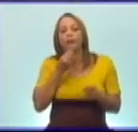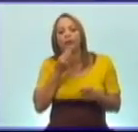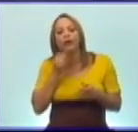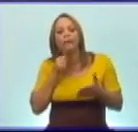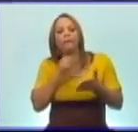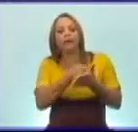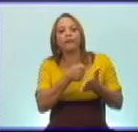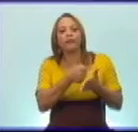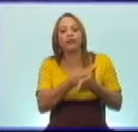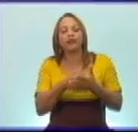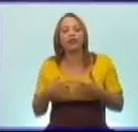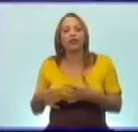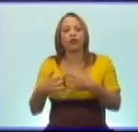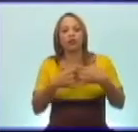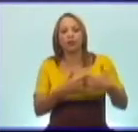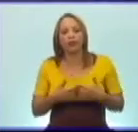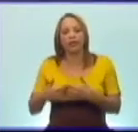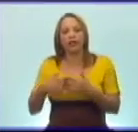directa norteamericana.